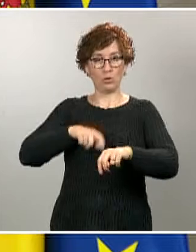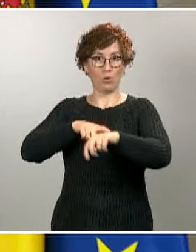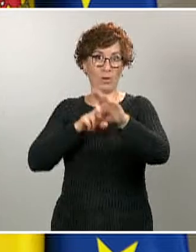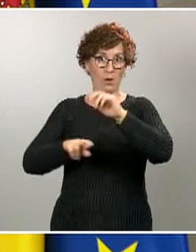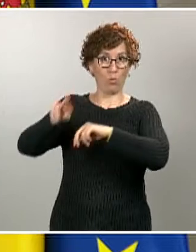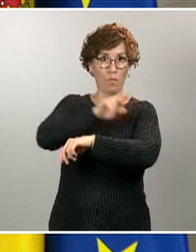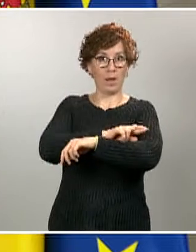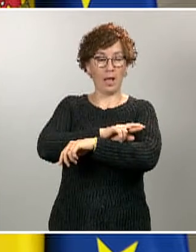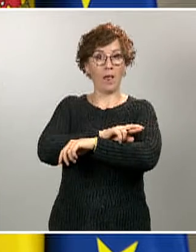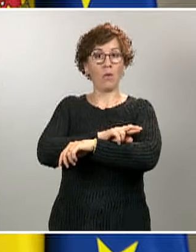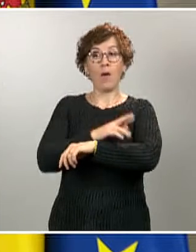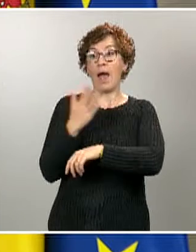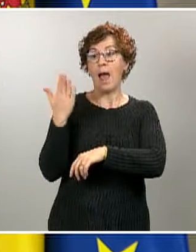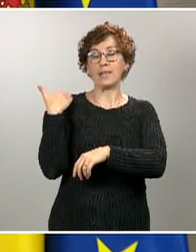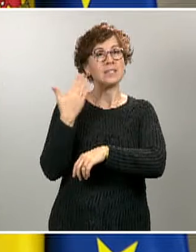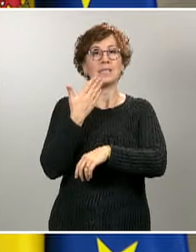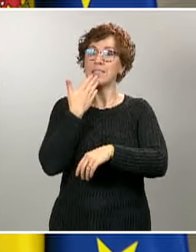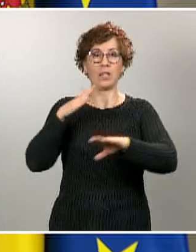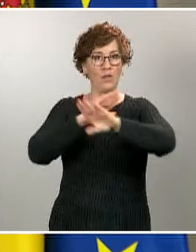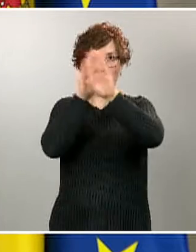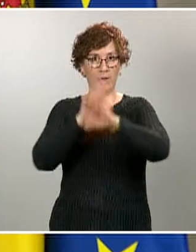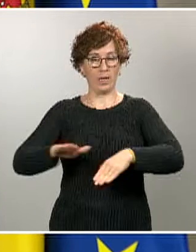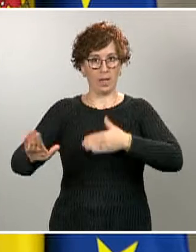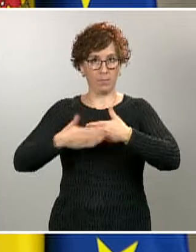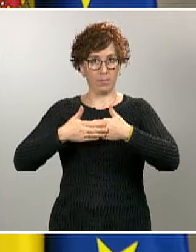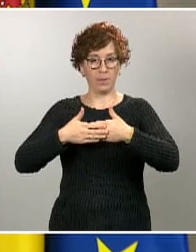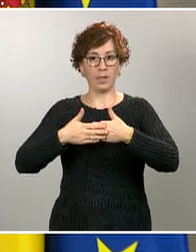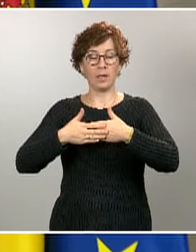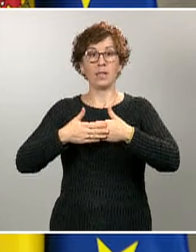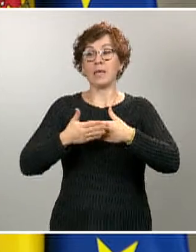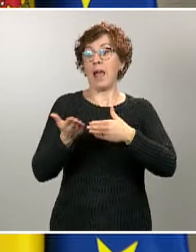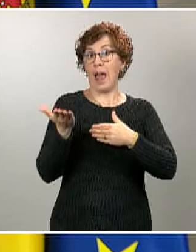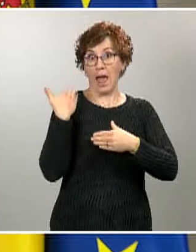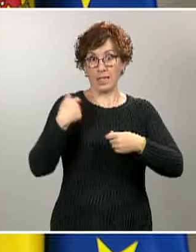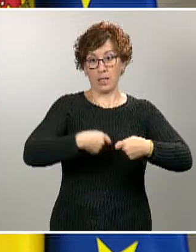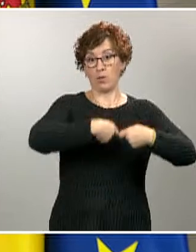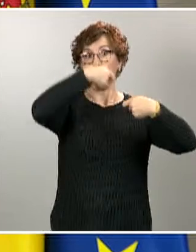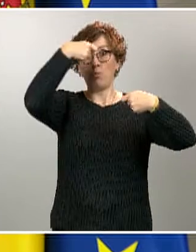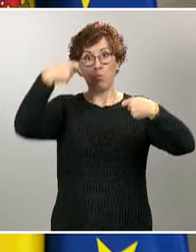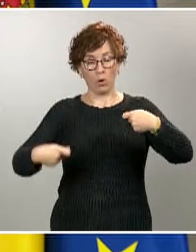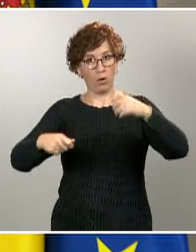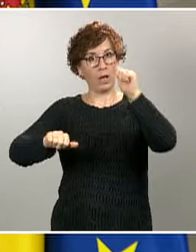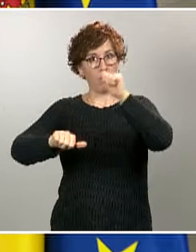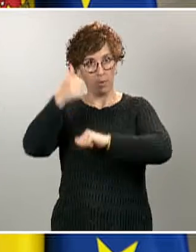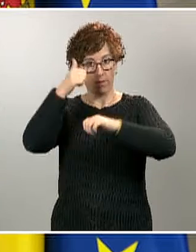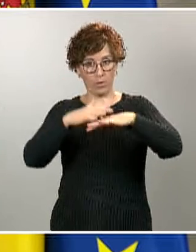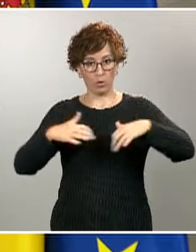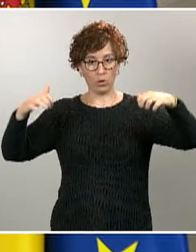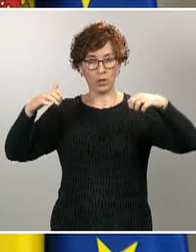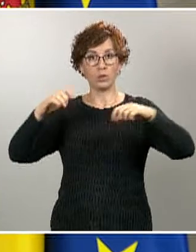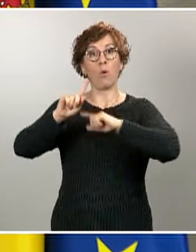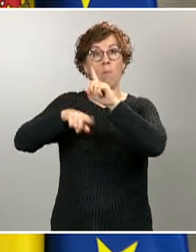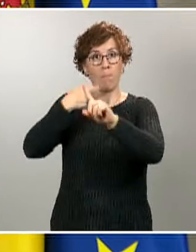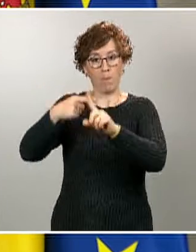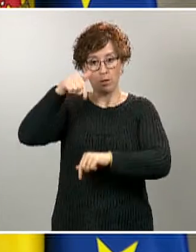caducó ayer y, con la prórroga autorizada ayer por el Congreso de los Diputados y la decisión adoptada esta mañana por el Consejo